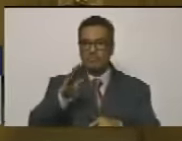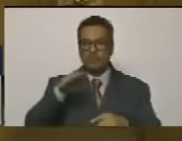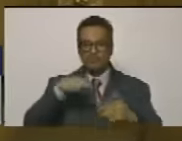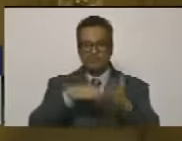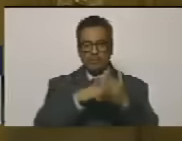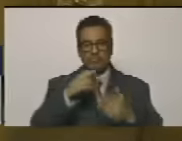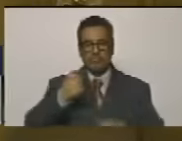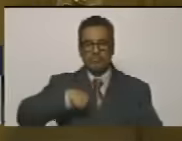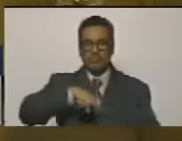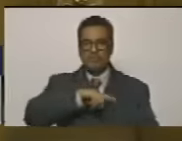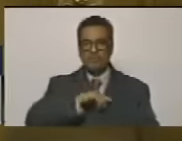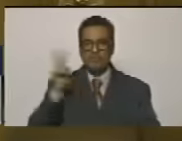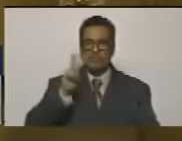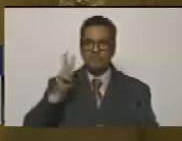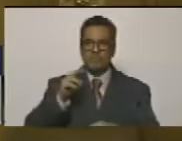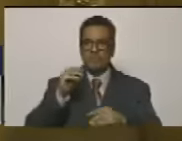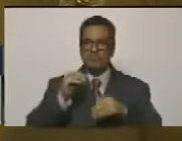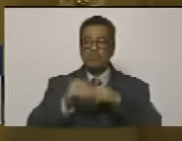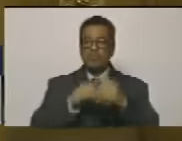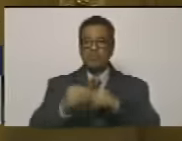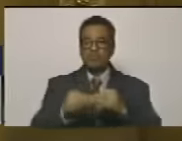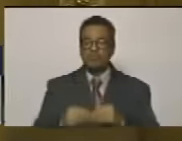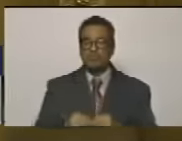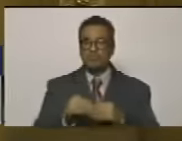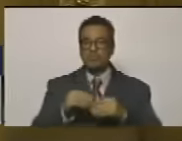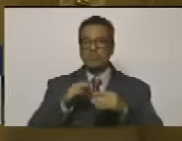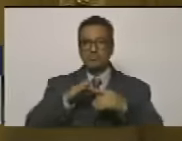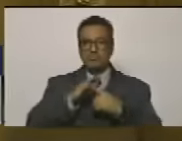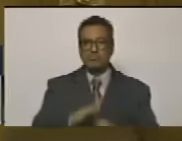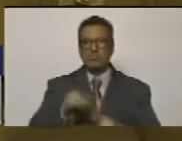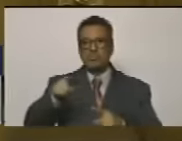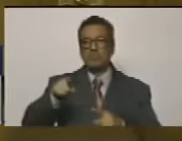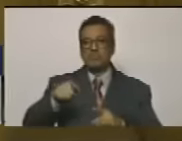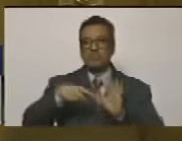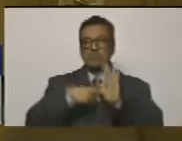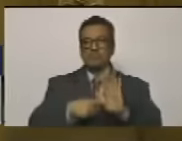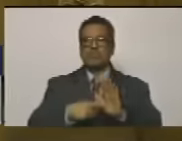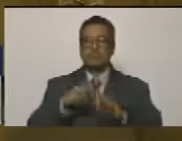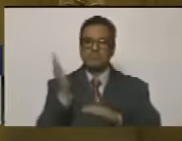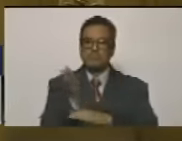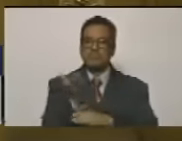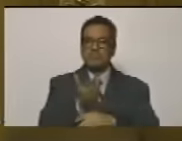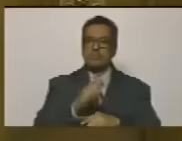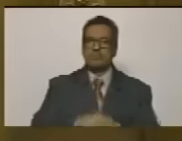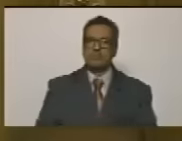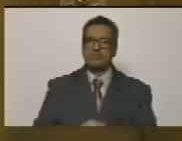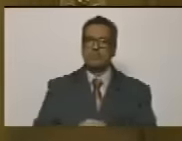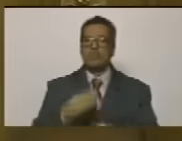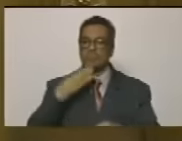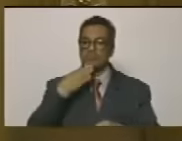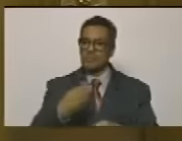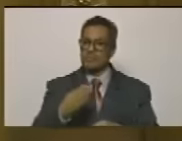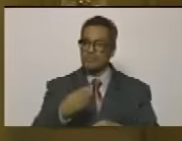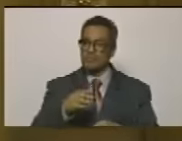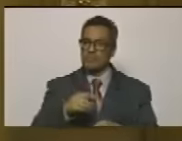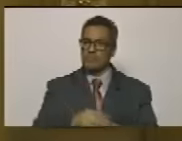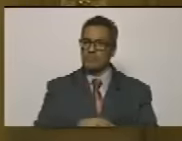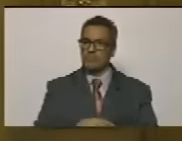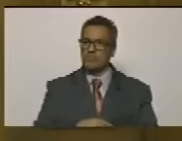ellos, estas medidas unilaterales coercitivas que ellos denominan sanciones, solicitadas